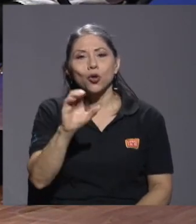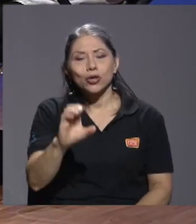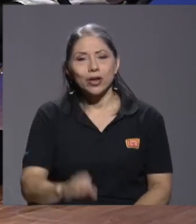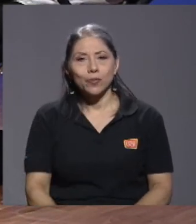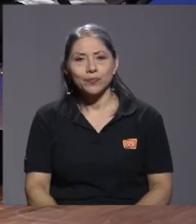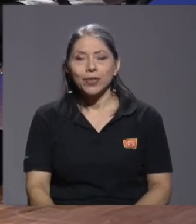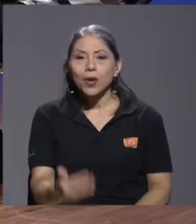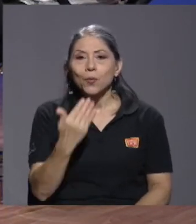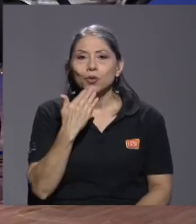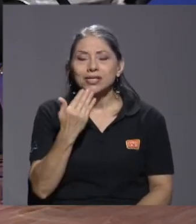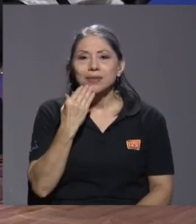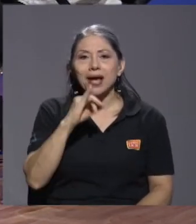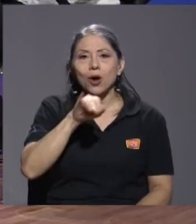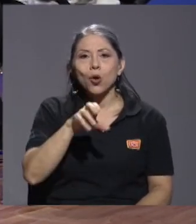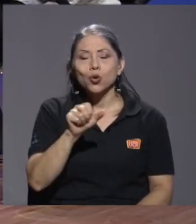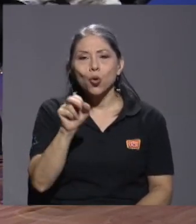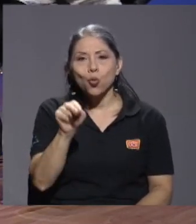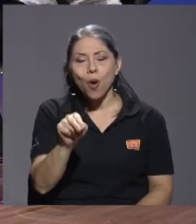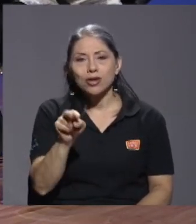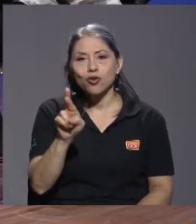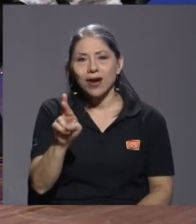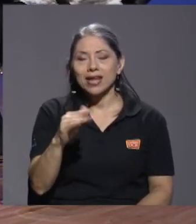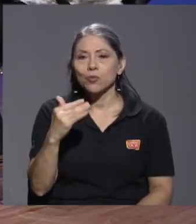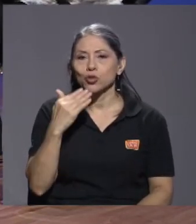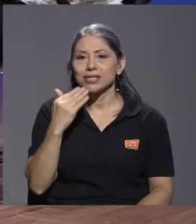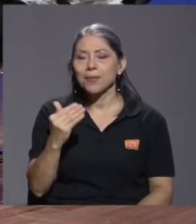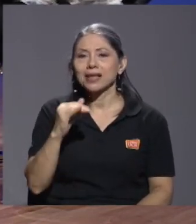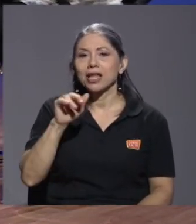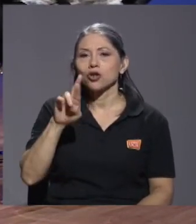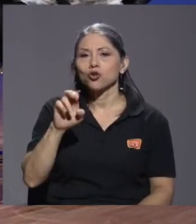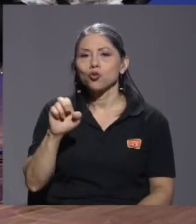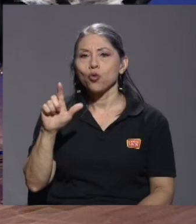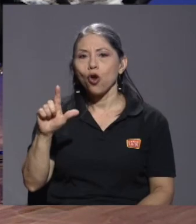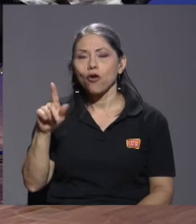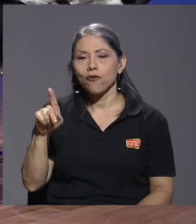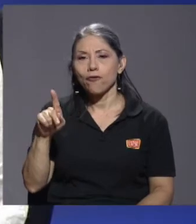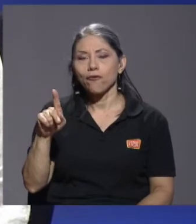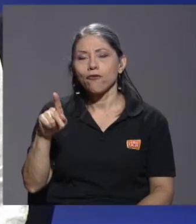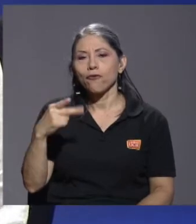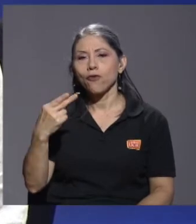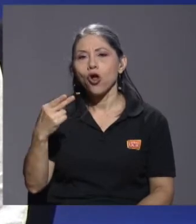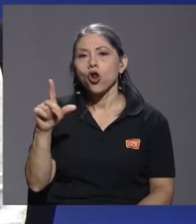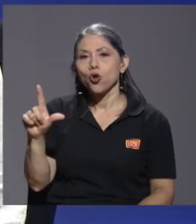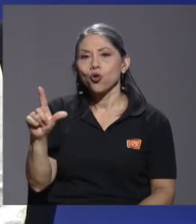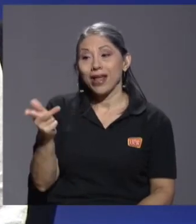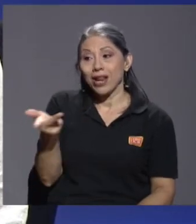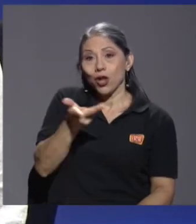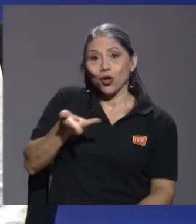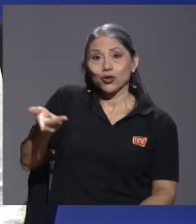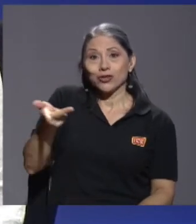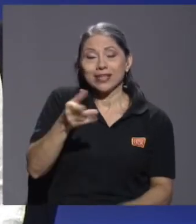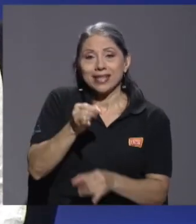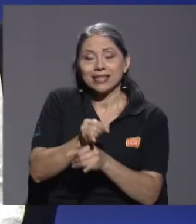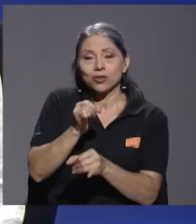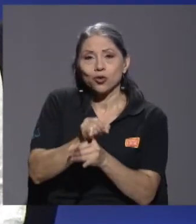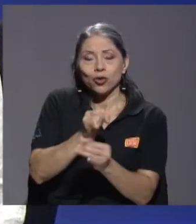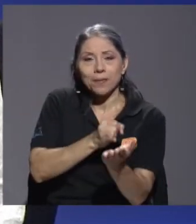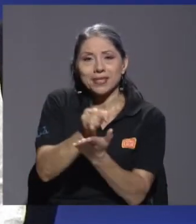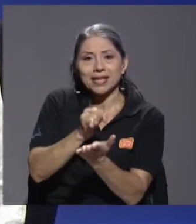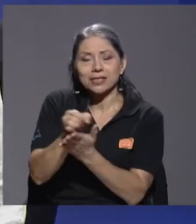muchísimas gracias don Juan Robalino muchísimas gracias Rudolf Luke ambos tres del Instituto de Investigaciones Económicas